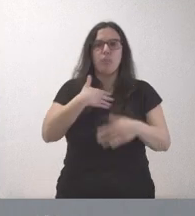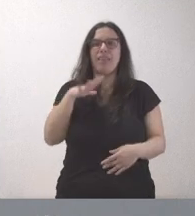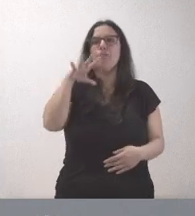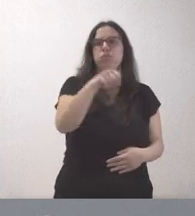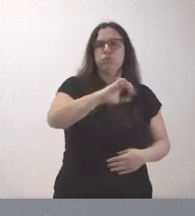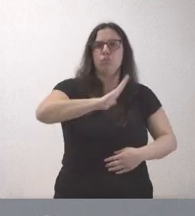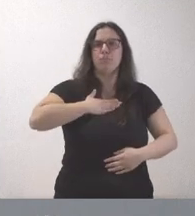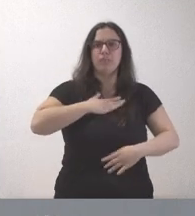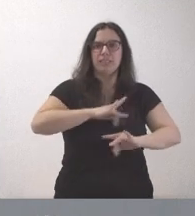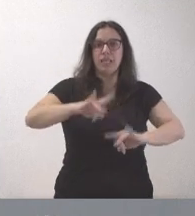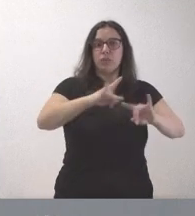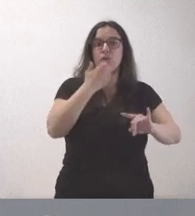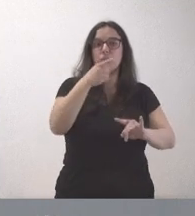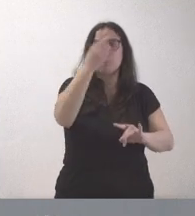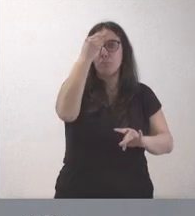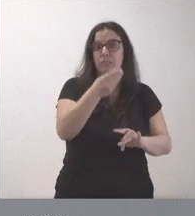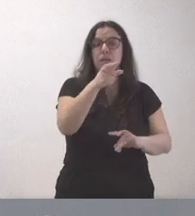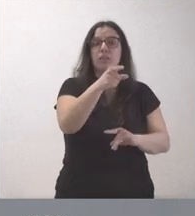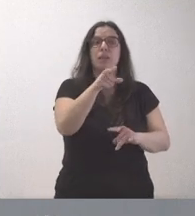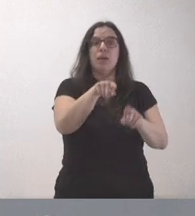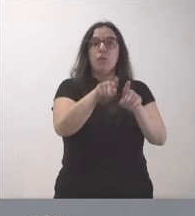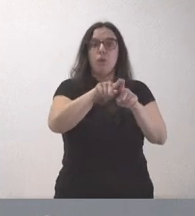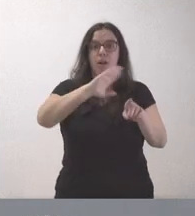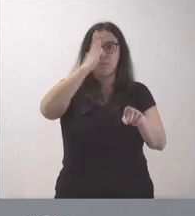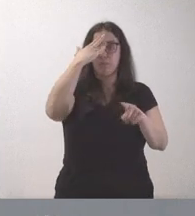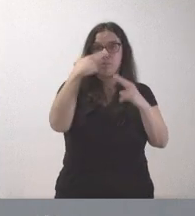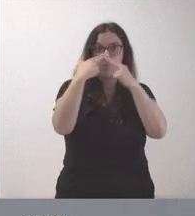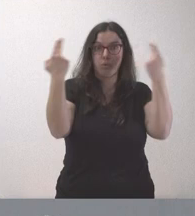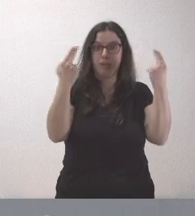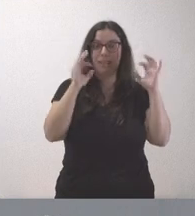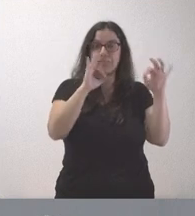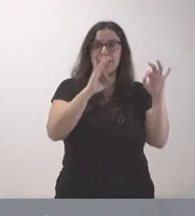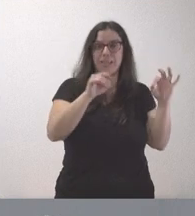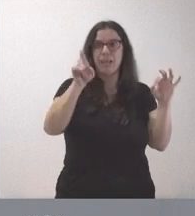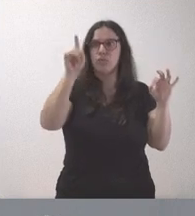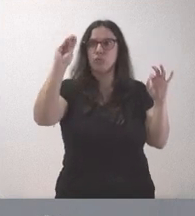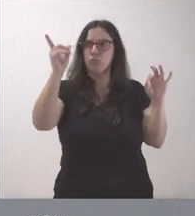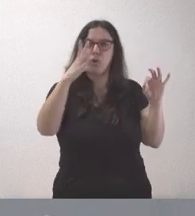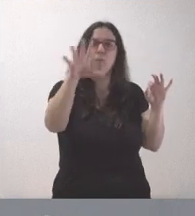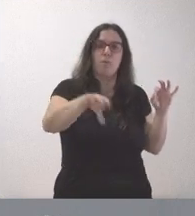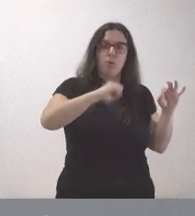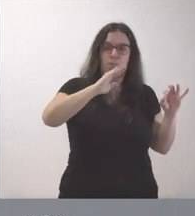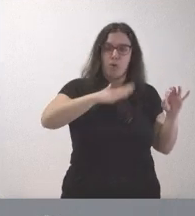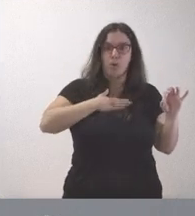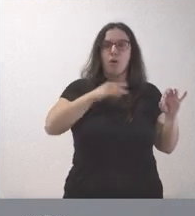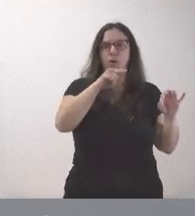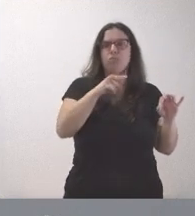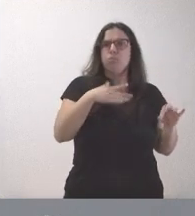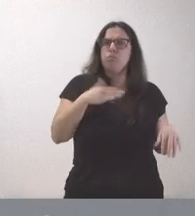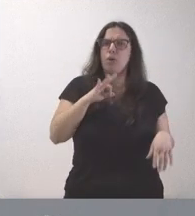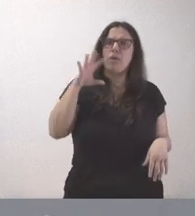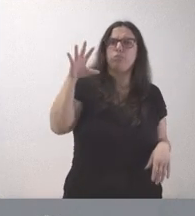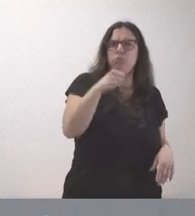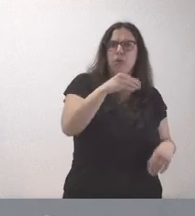crea que esos bienes estarían mejor en una titularidad pública concreta que en otra titularidad pública concreta tiene capacidad de